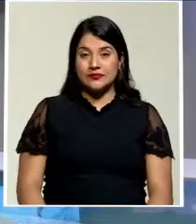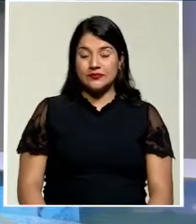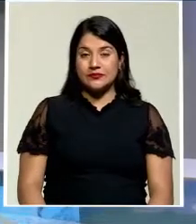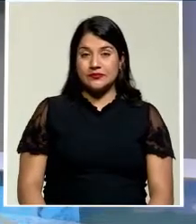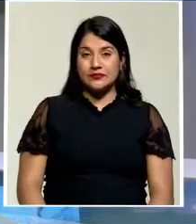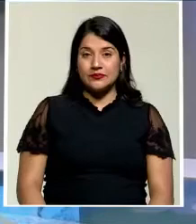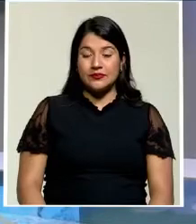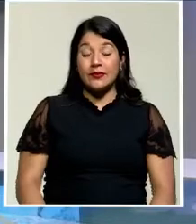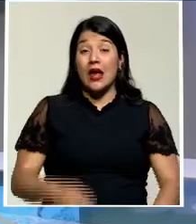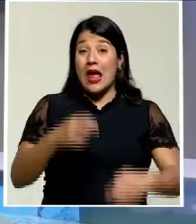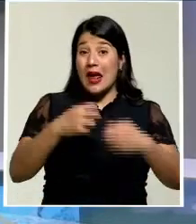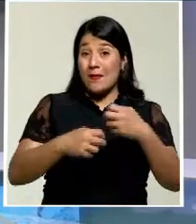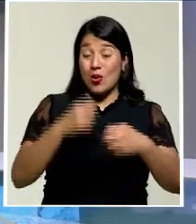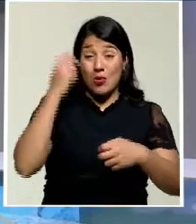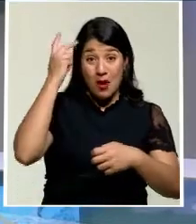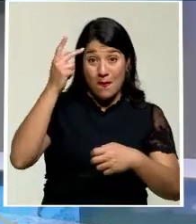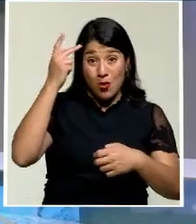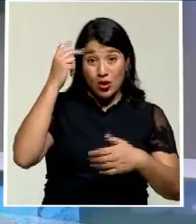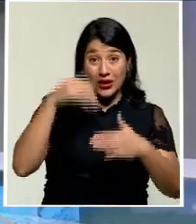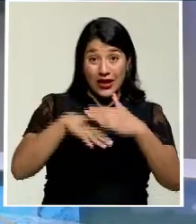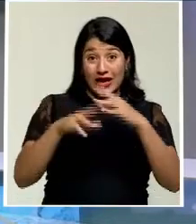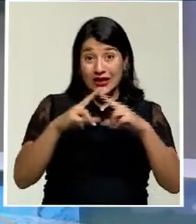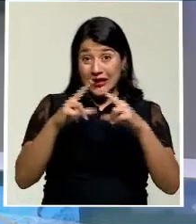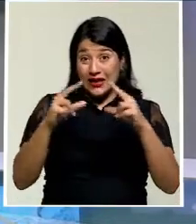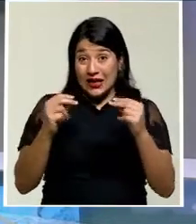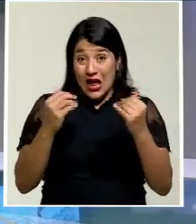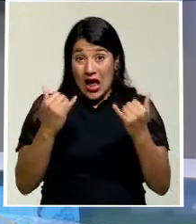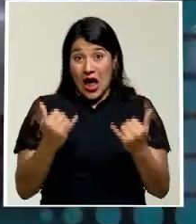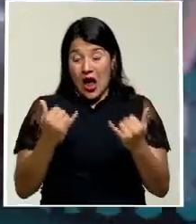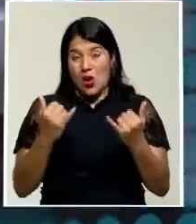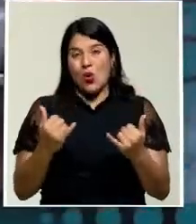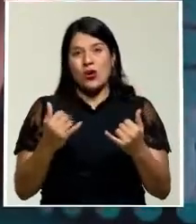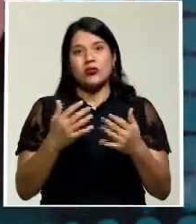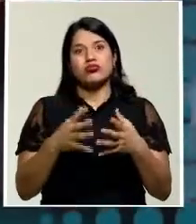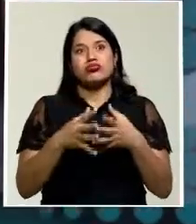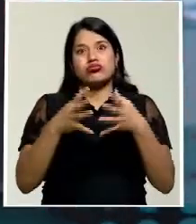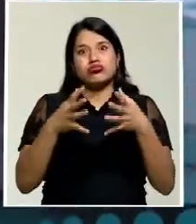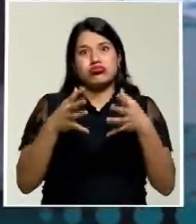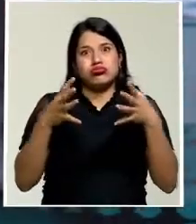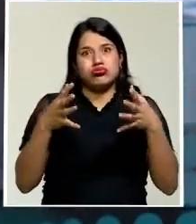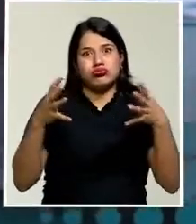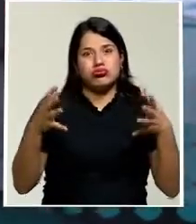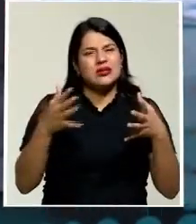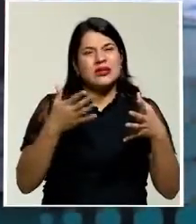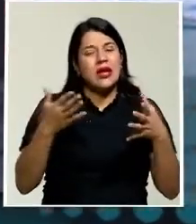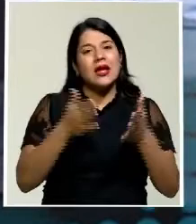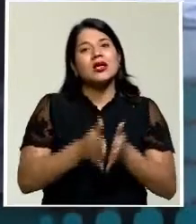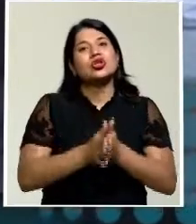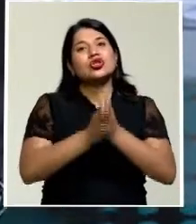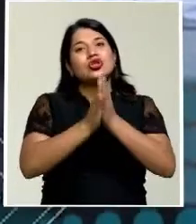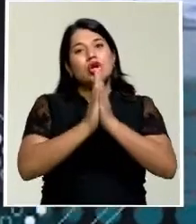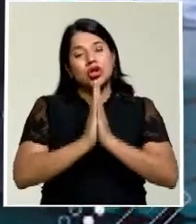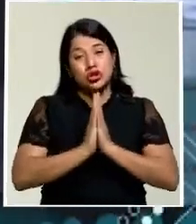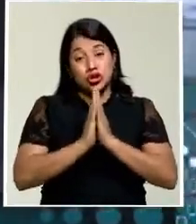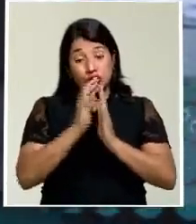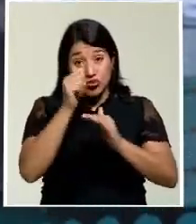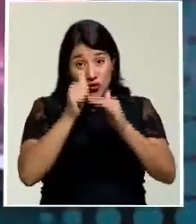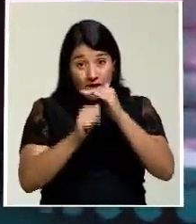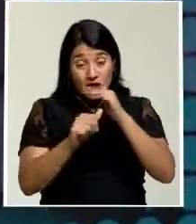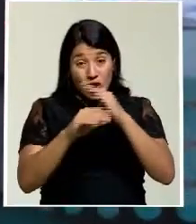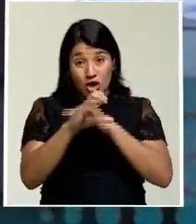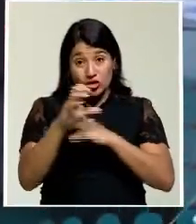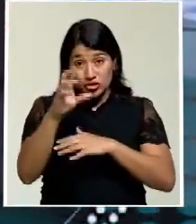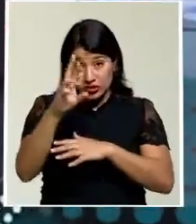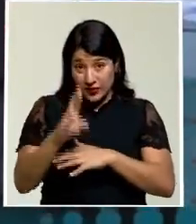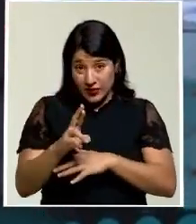La crisis política en Nicaragua ha causado un incremento importante en las solicitudes de refugio en nuestro país.